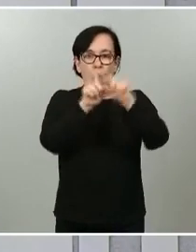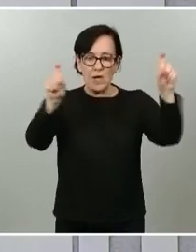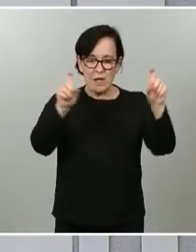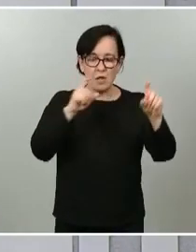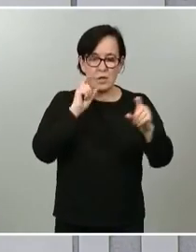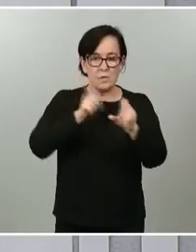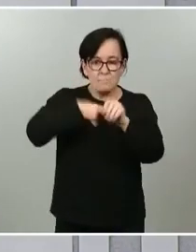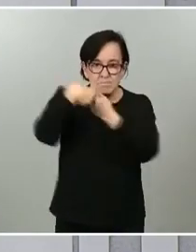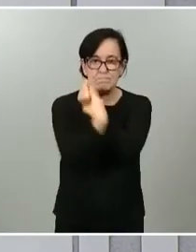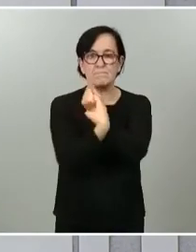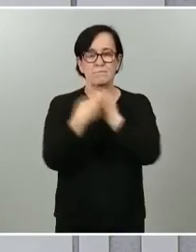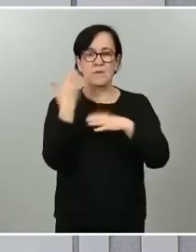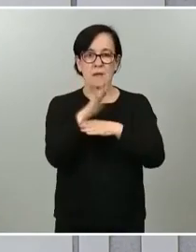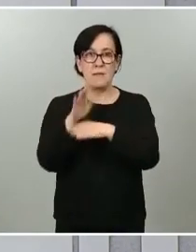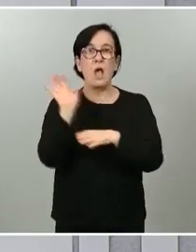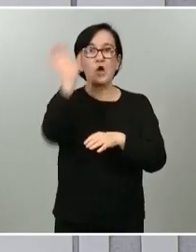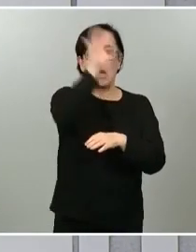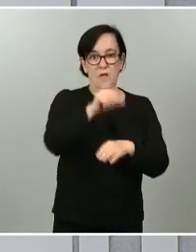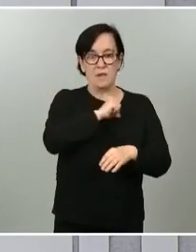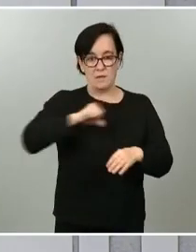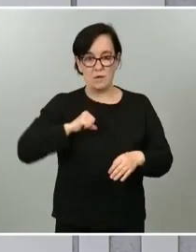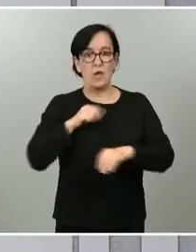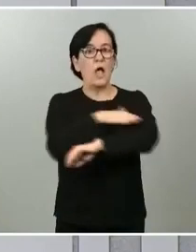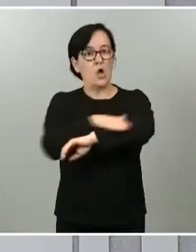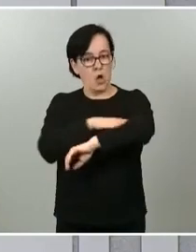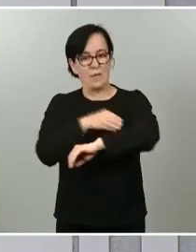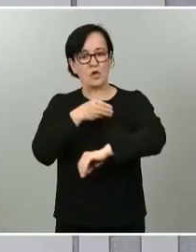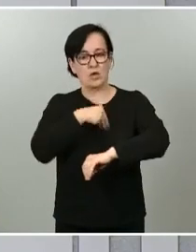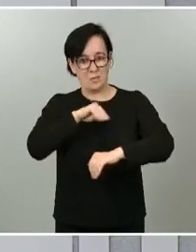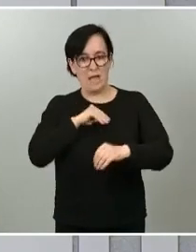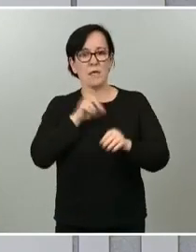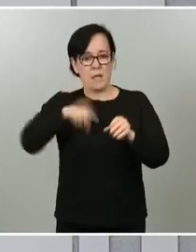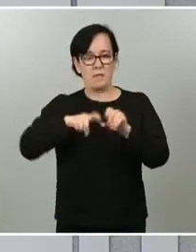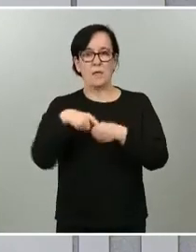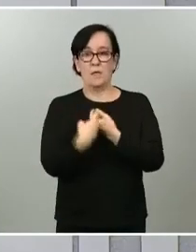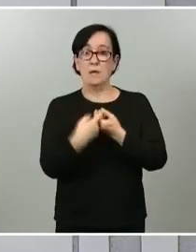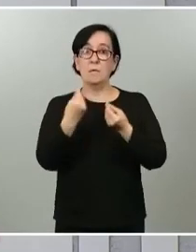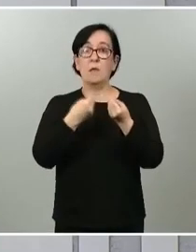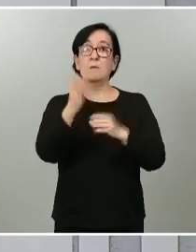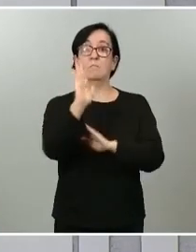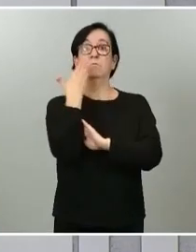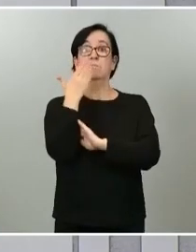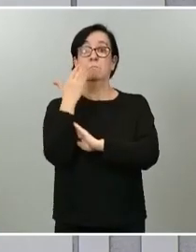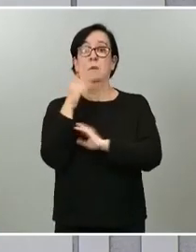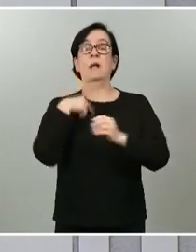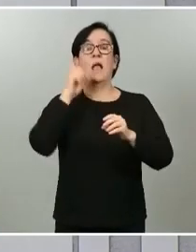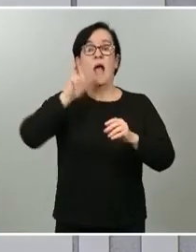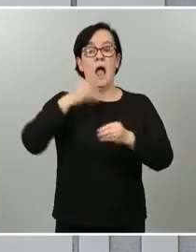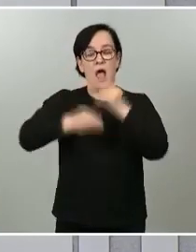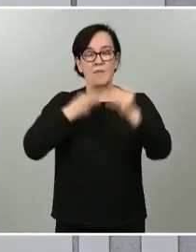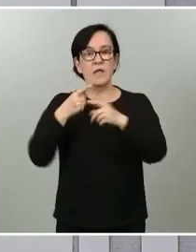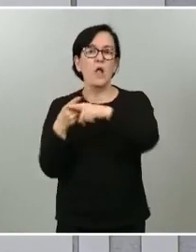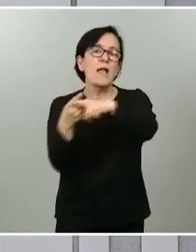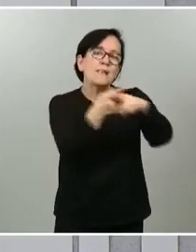representantes de las comunidades autónomas y del Gobierno de España, que esperemos nos eleven esa propuesta para también hacer un reparto que